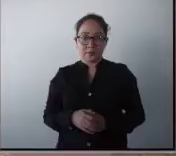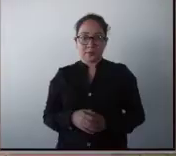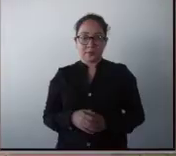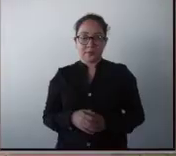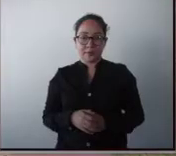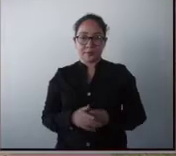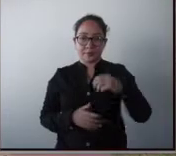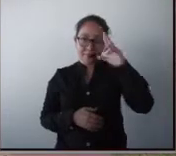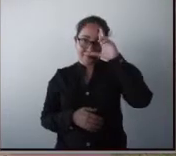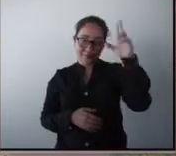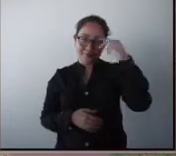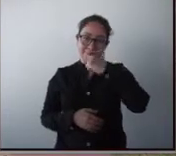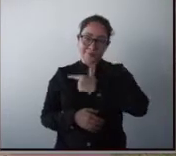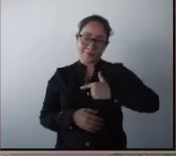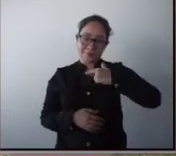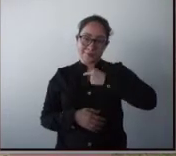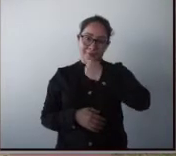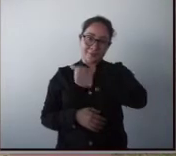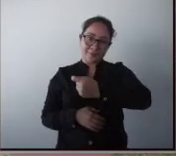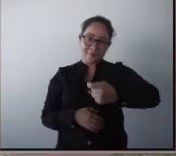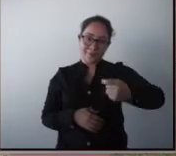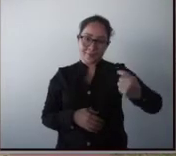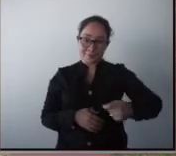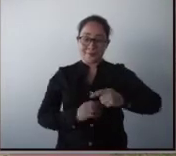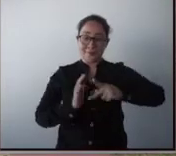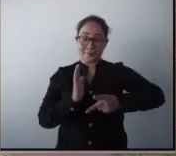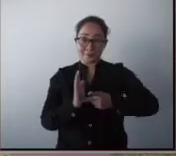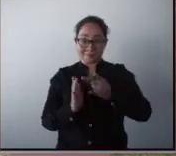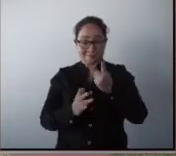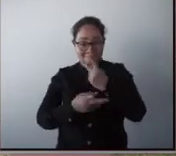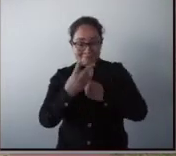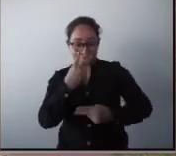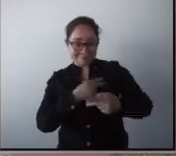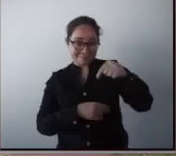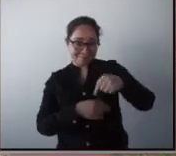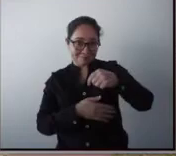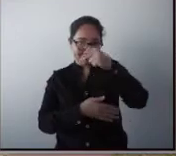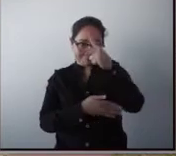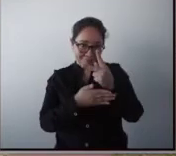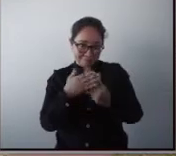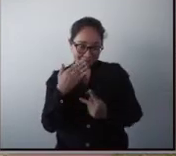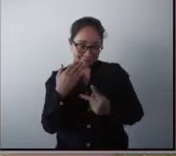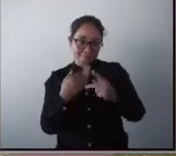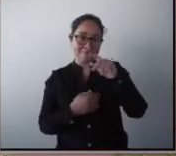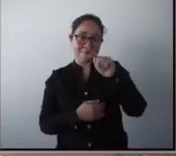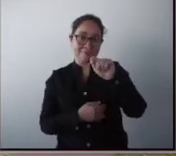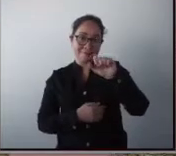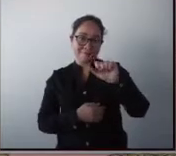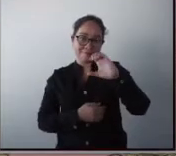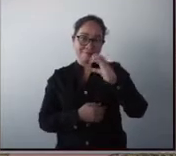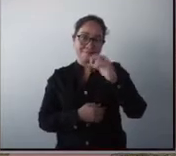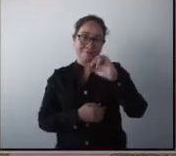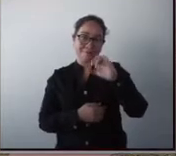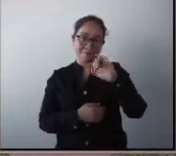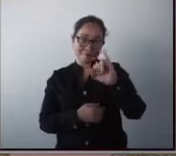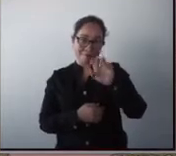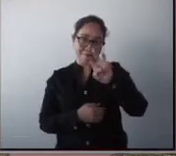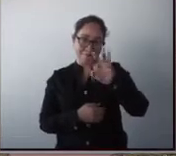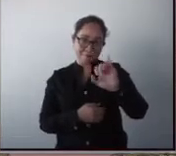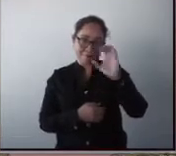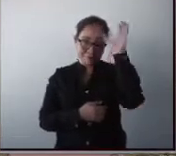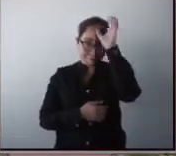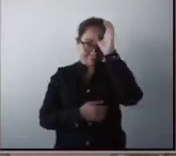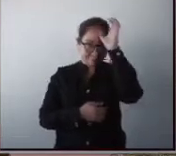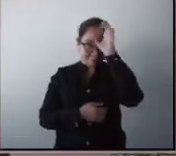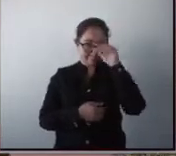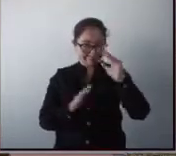Hola, me da mucho gusto saludarles en una emisión más de su programa Tachi Win Conciencia, un programa de ciencia